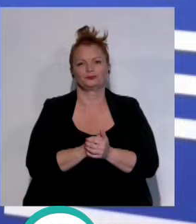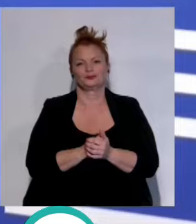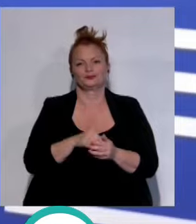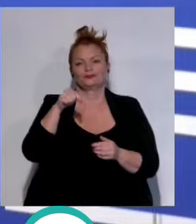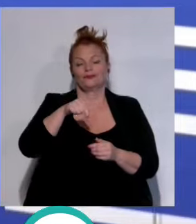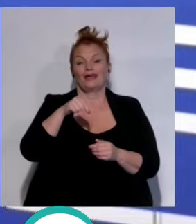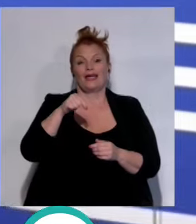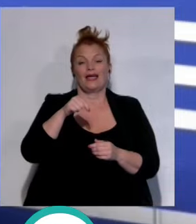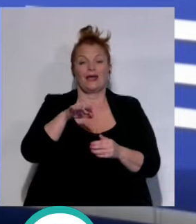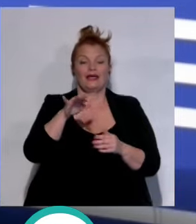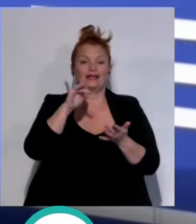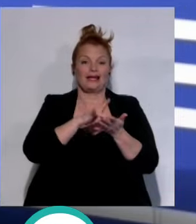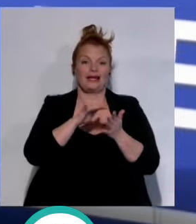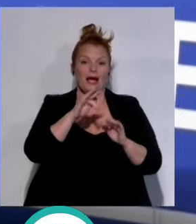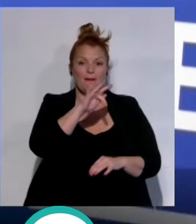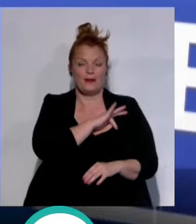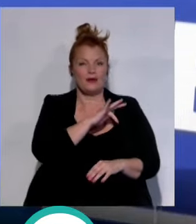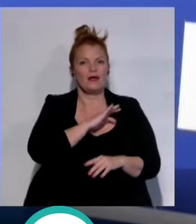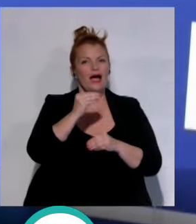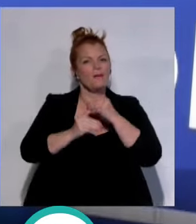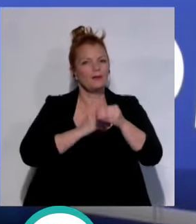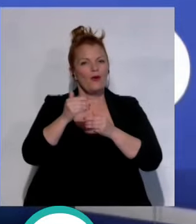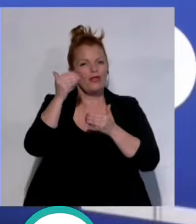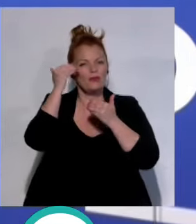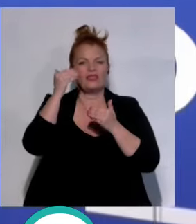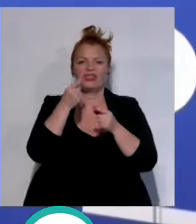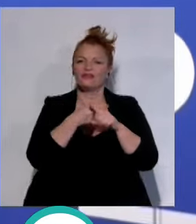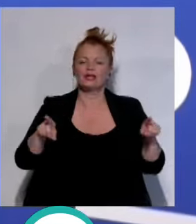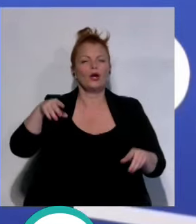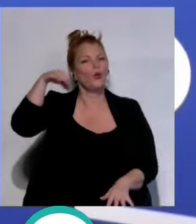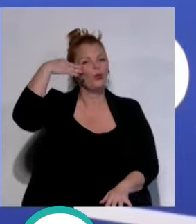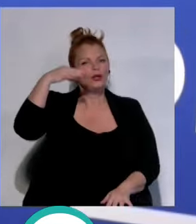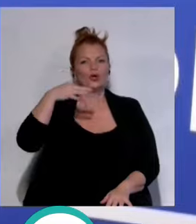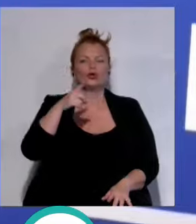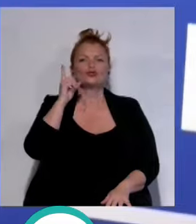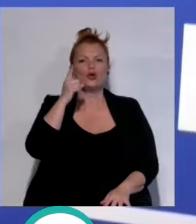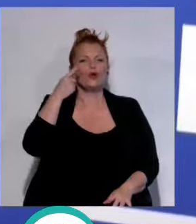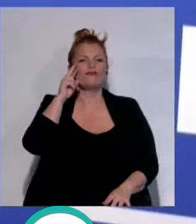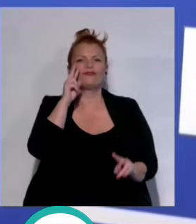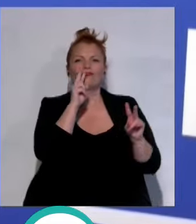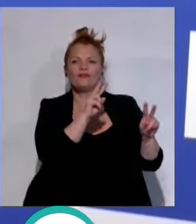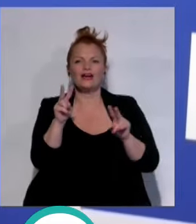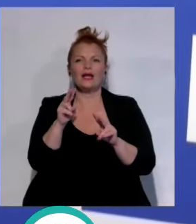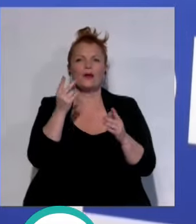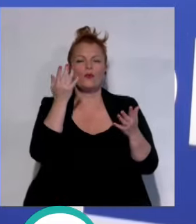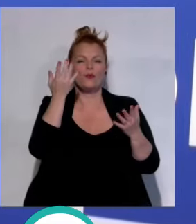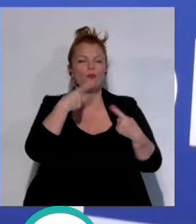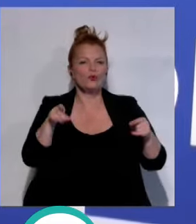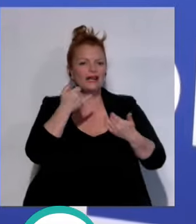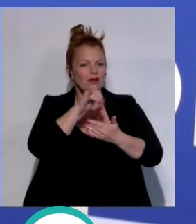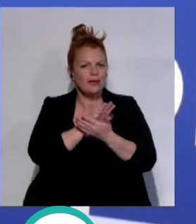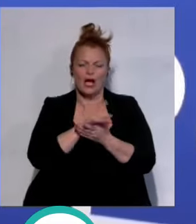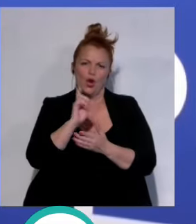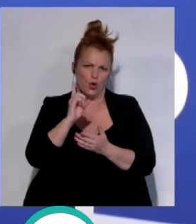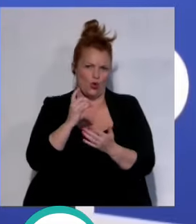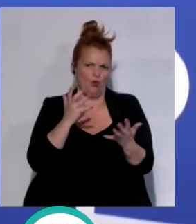latinos también han querido hacer un homenaje diferente, único, donde no se va a ver solo música flamenca. Van a haber artistas de